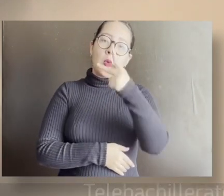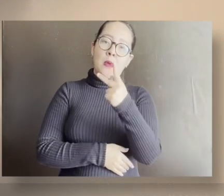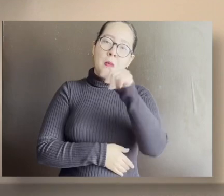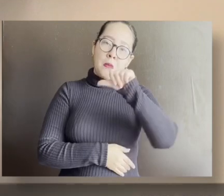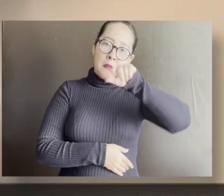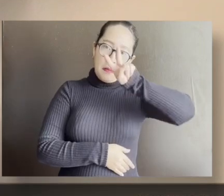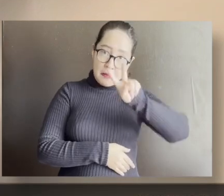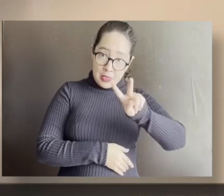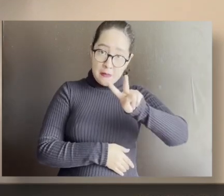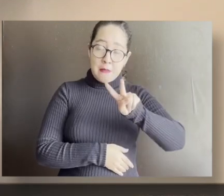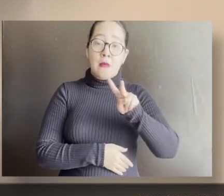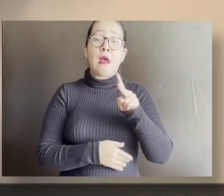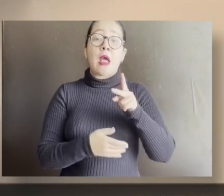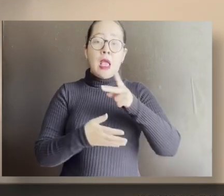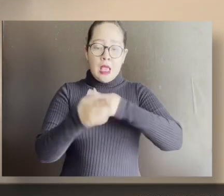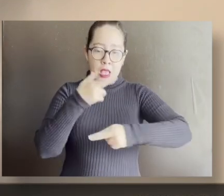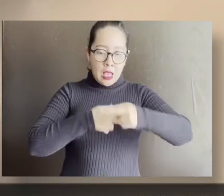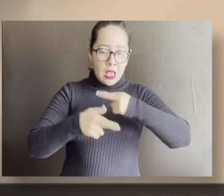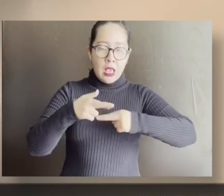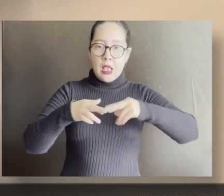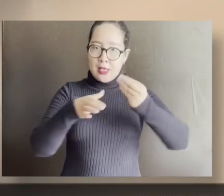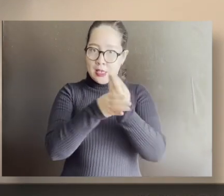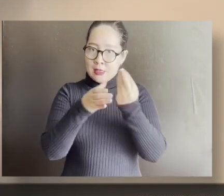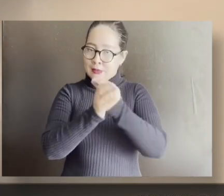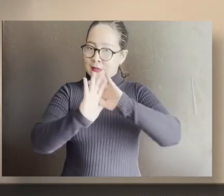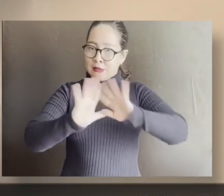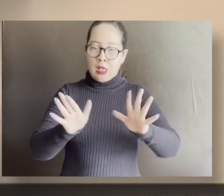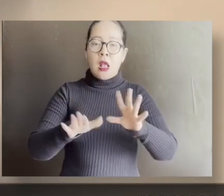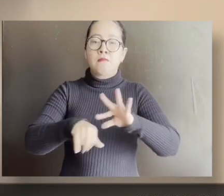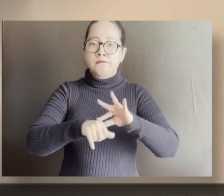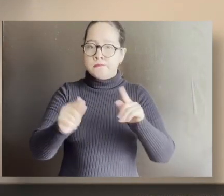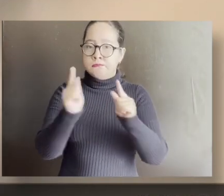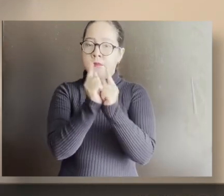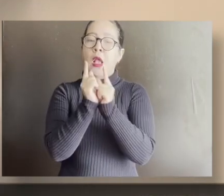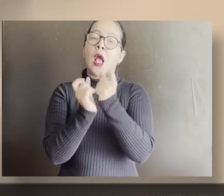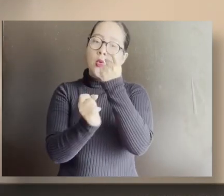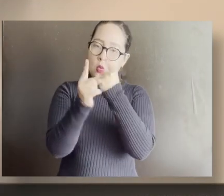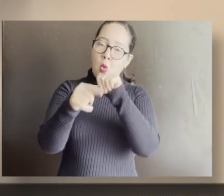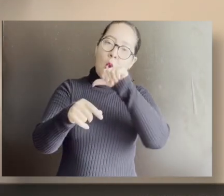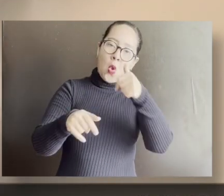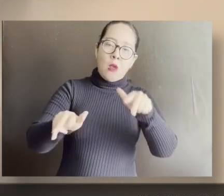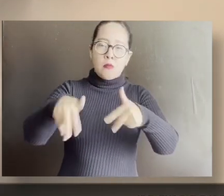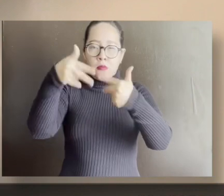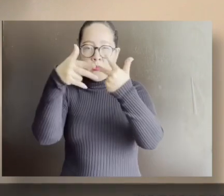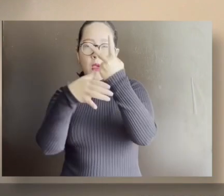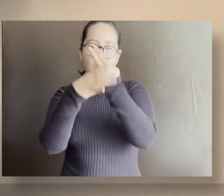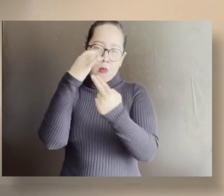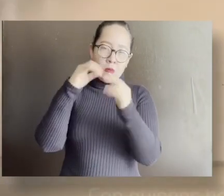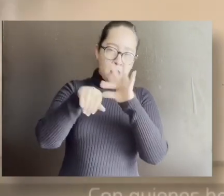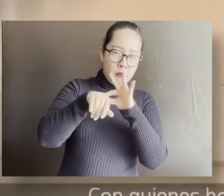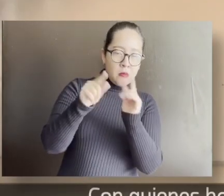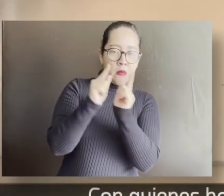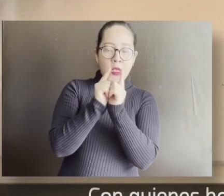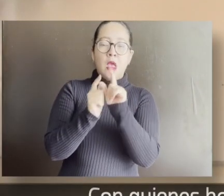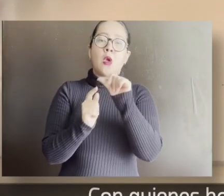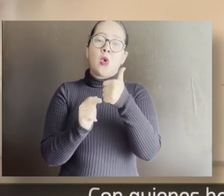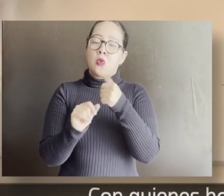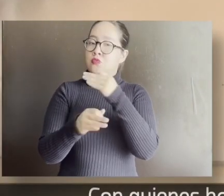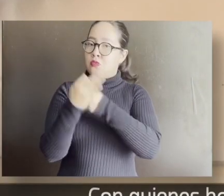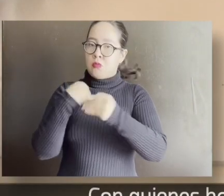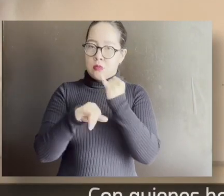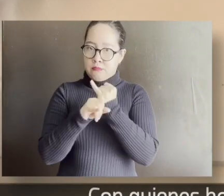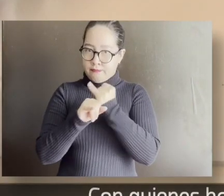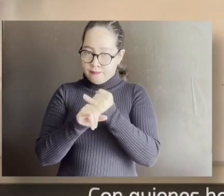Veracruz, regresaron a clases de manera presencial, híbrida o virtual. Con quienes hoy